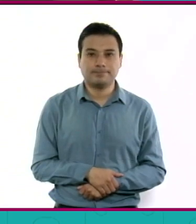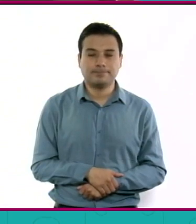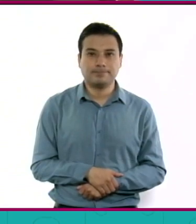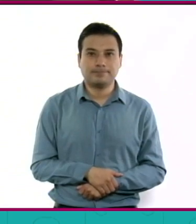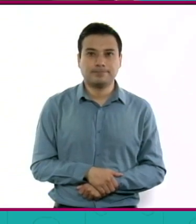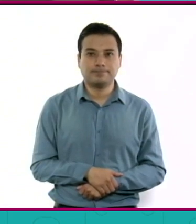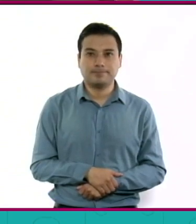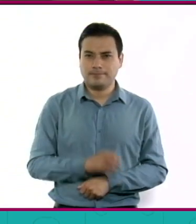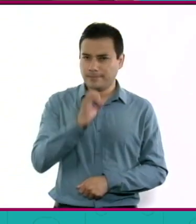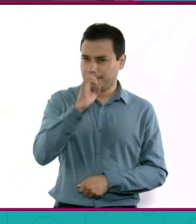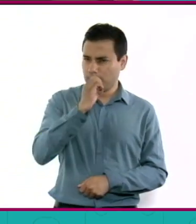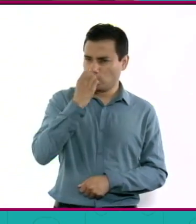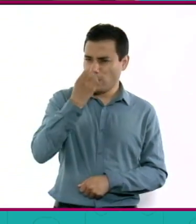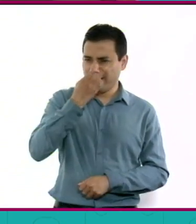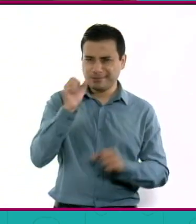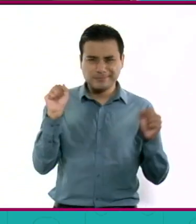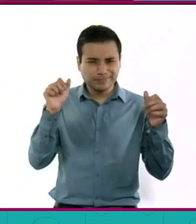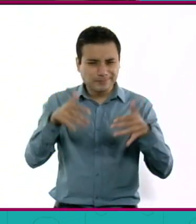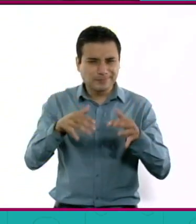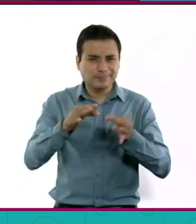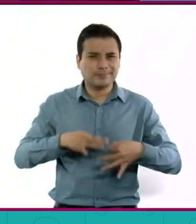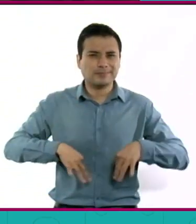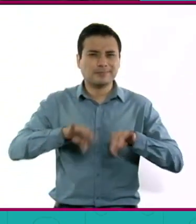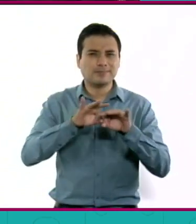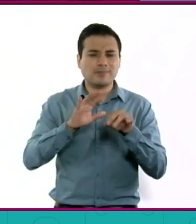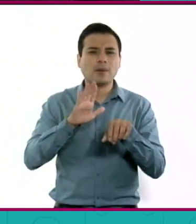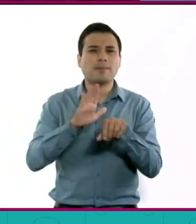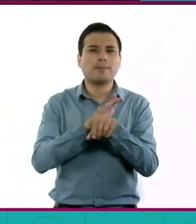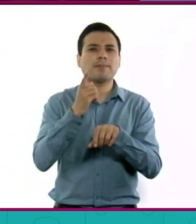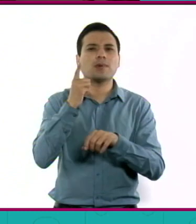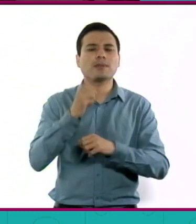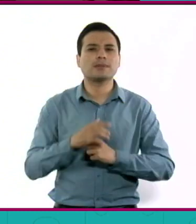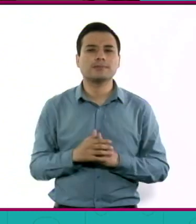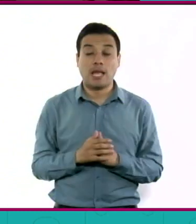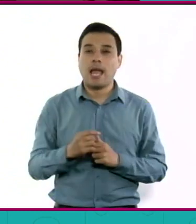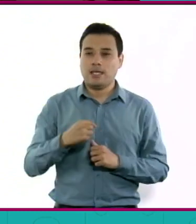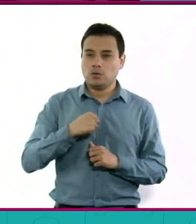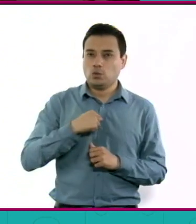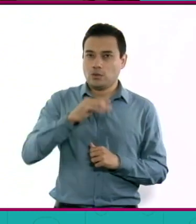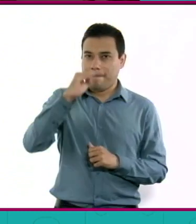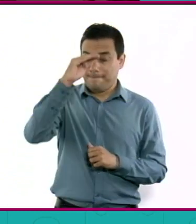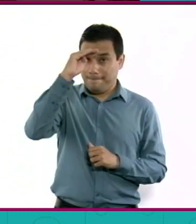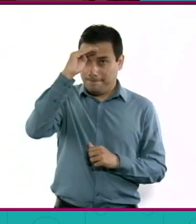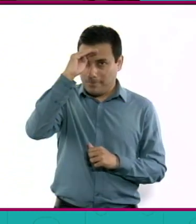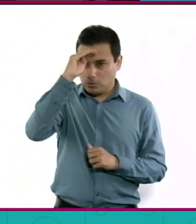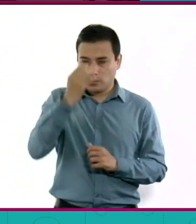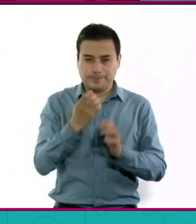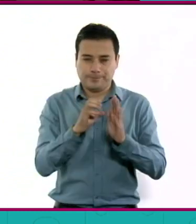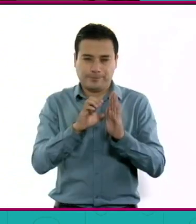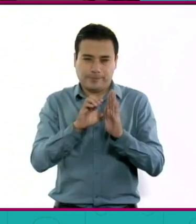importante el regreso a clases? Bueno, creo que es muy importante en la parte